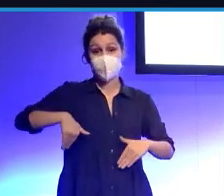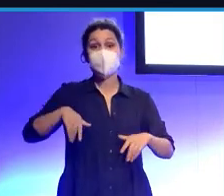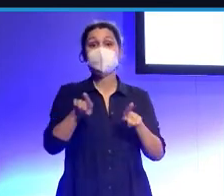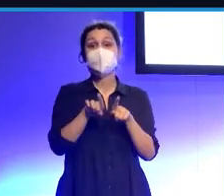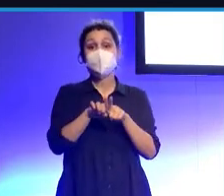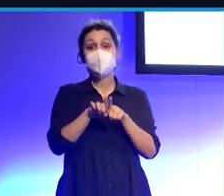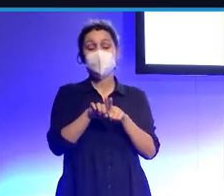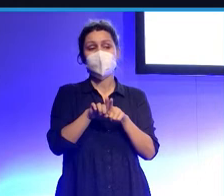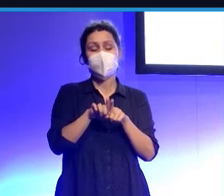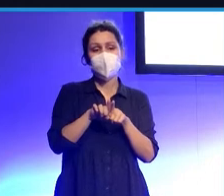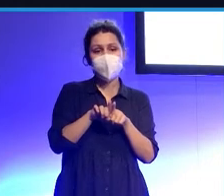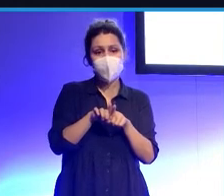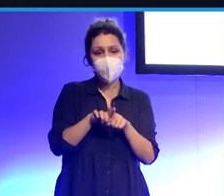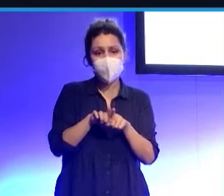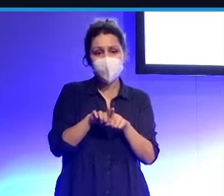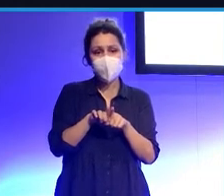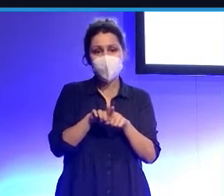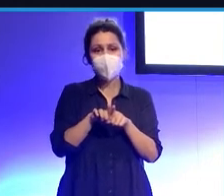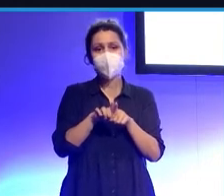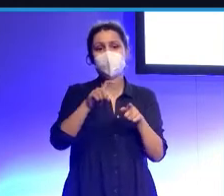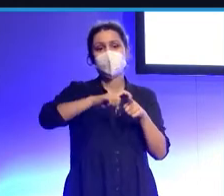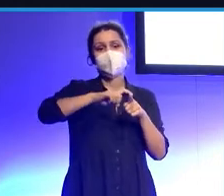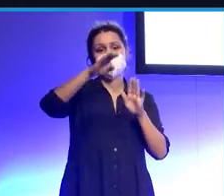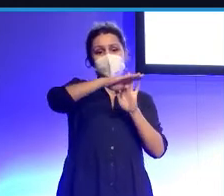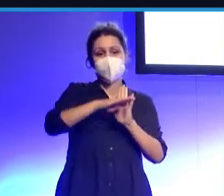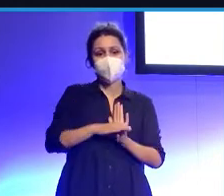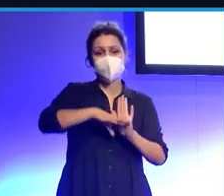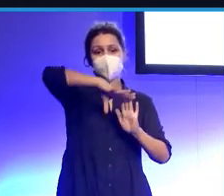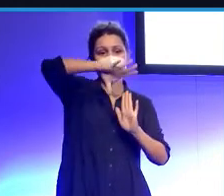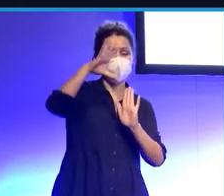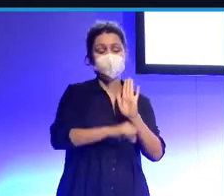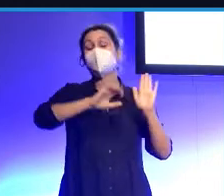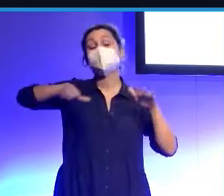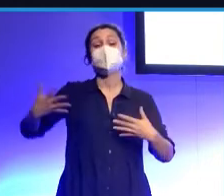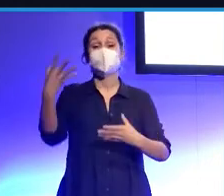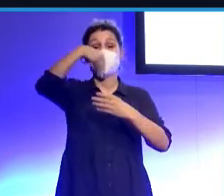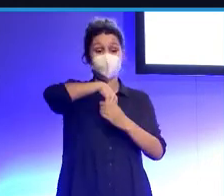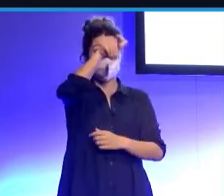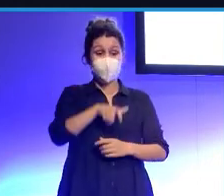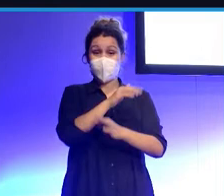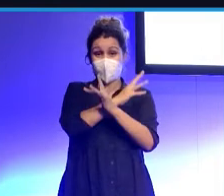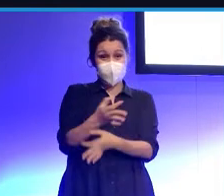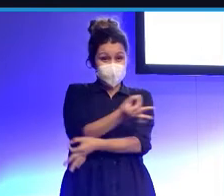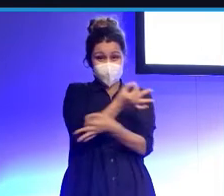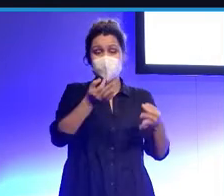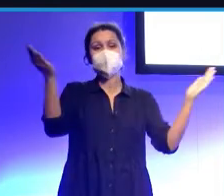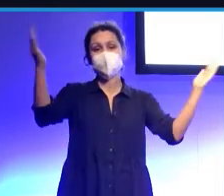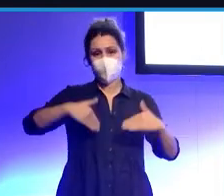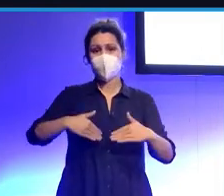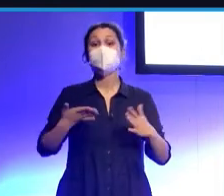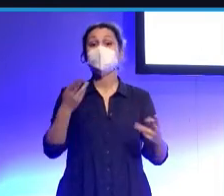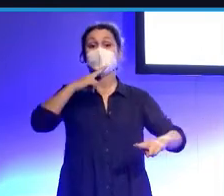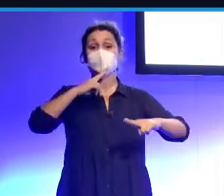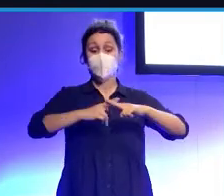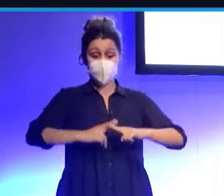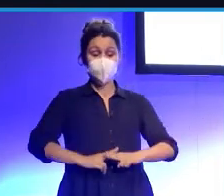métricas y no suele existir el jugador perfecto. Pero, bueno, de alguna forma nos dice de un vistazo cómo de bueno es el